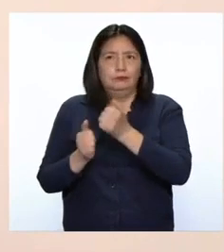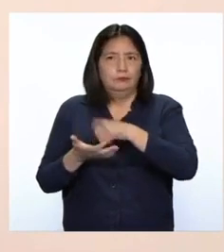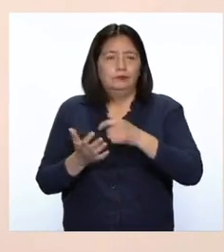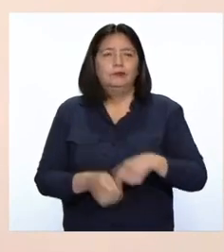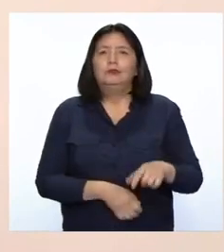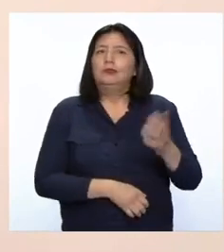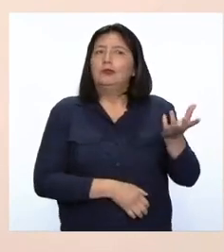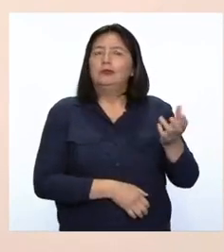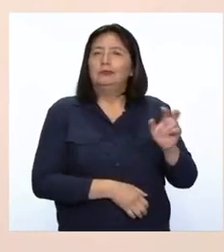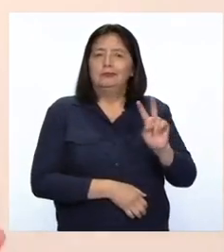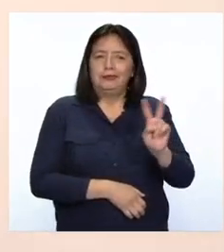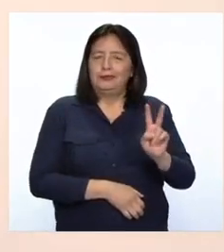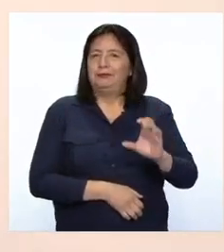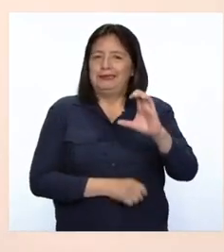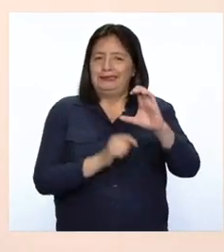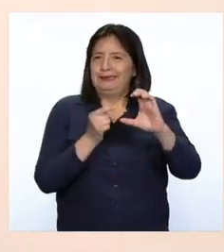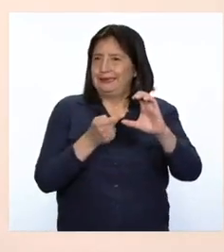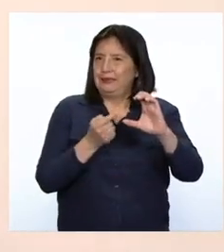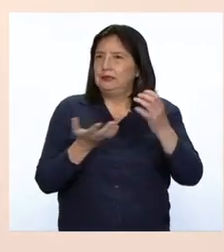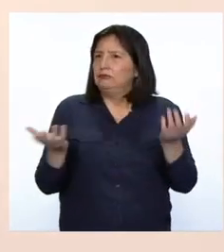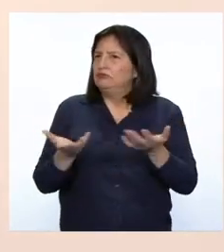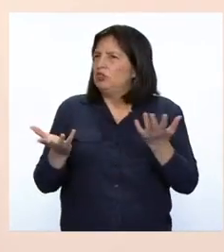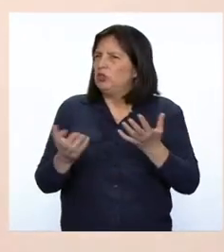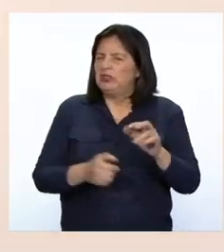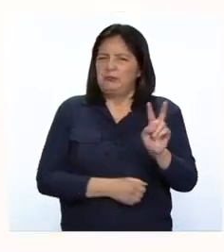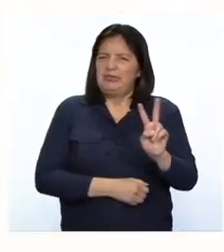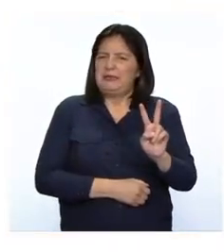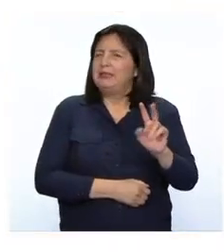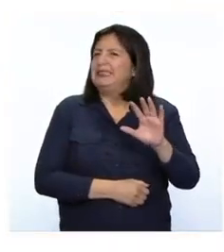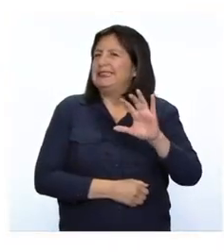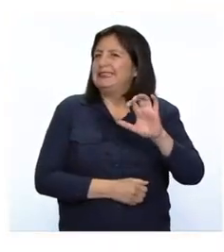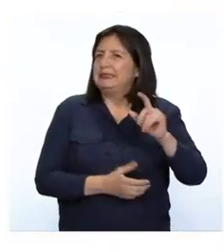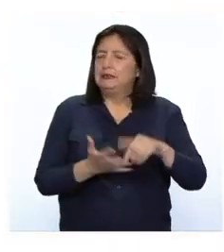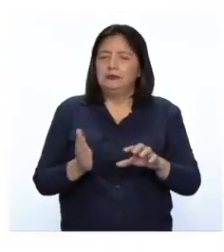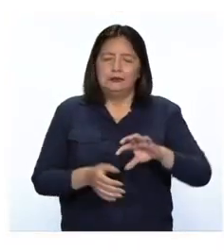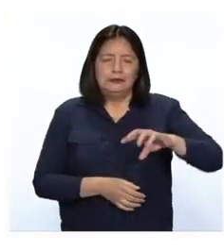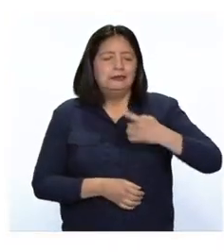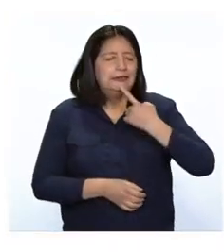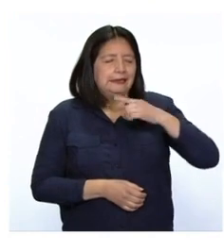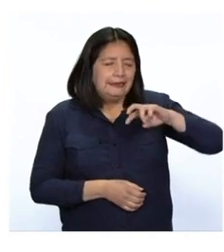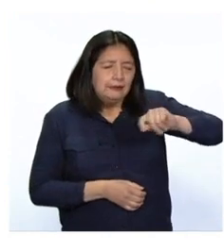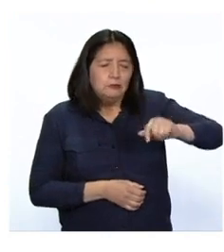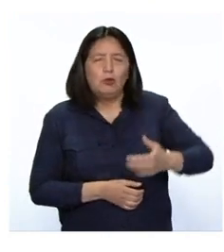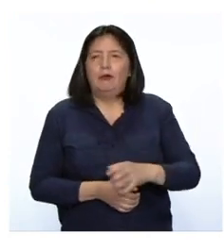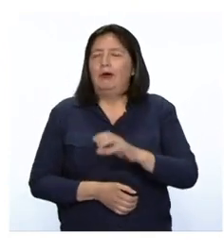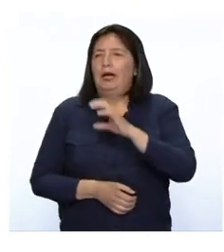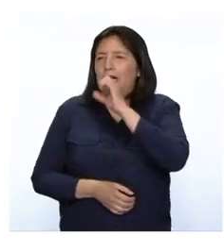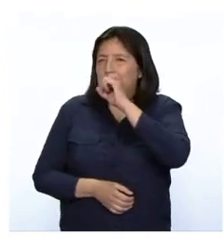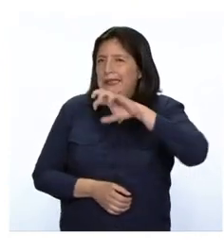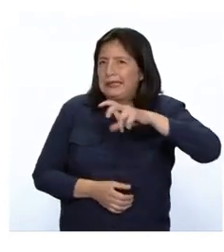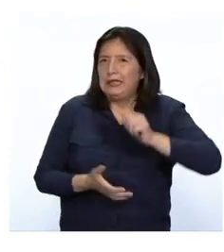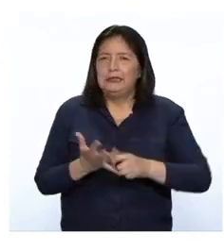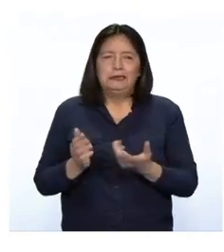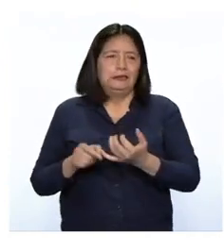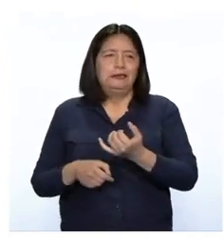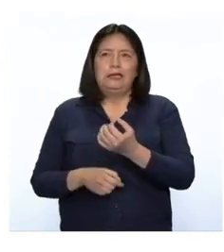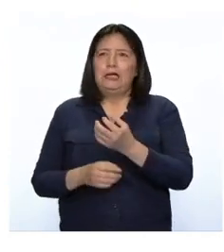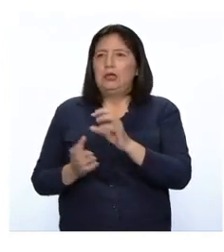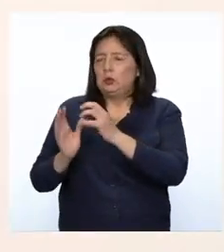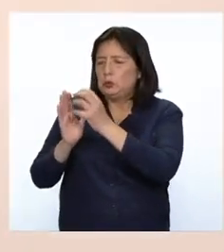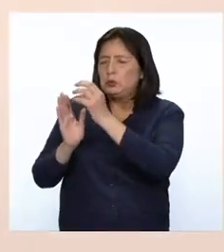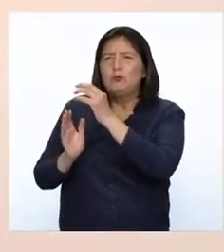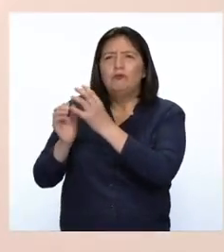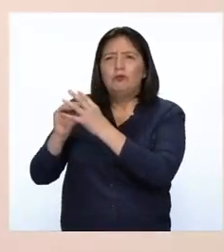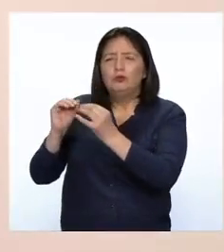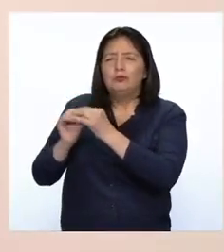vitamina C. ¿Dónde los vamos a encontrar? En los limones, en la naranja, en el rico camu-camu. Pero no solo lo